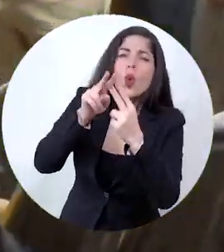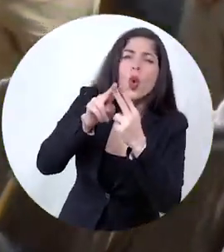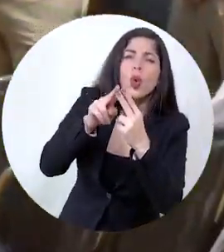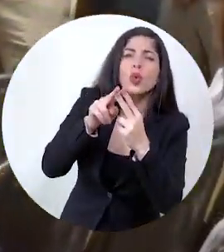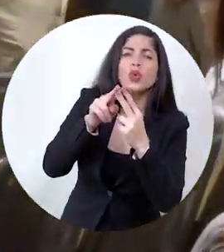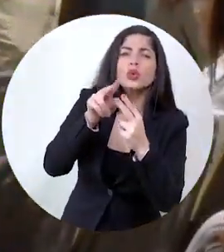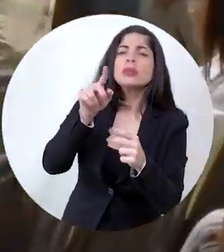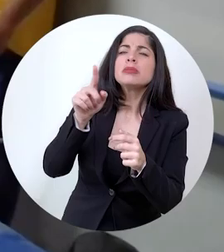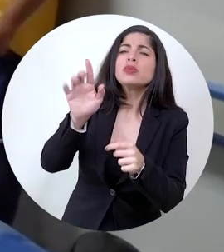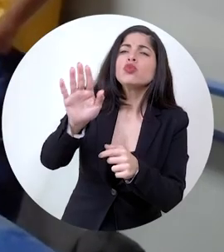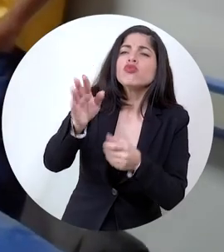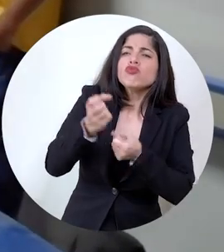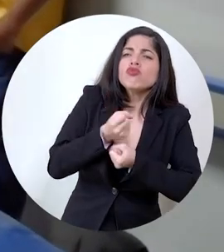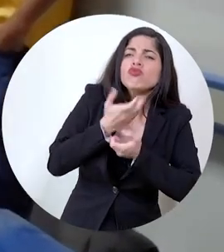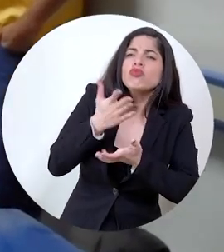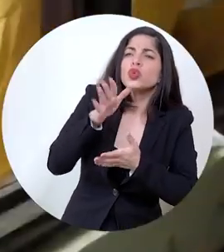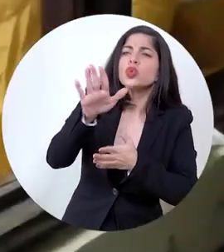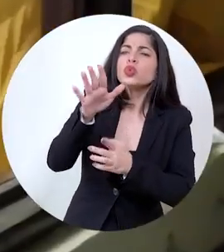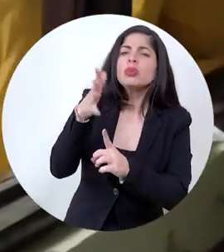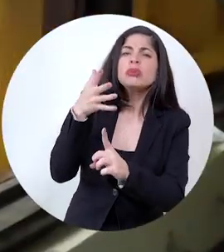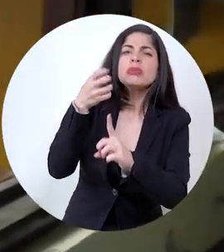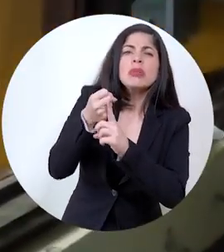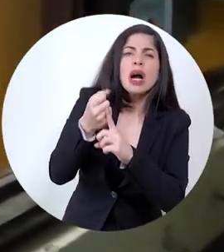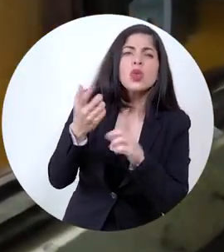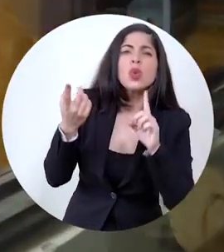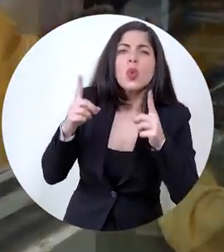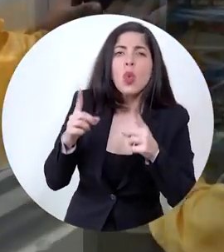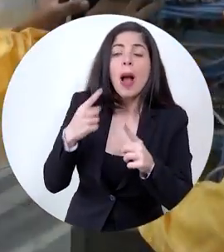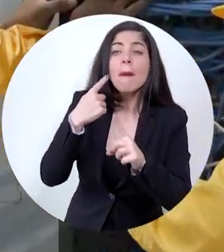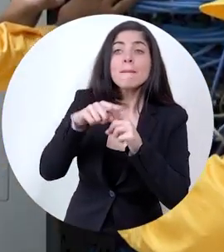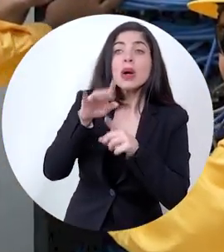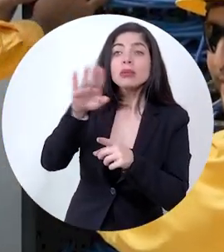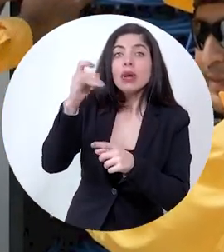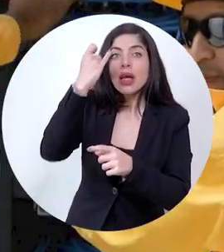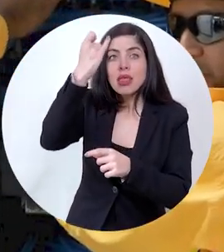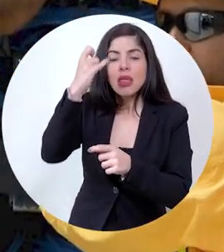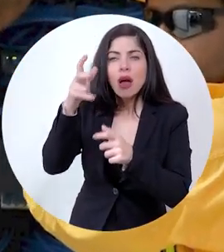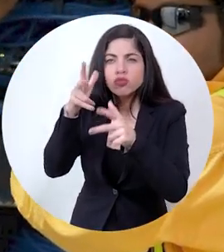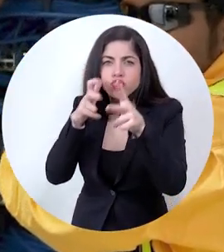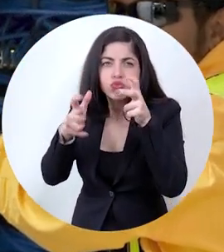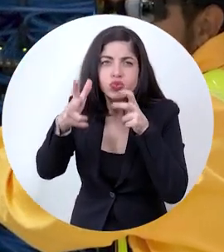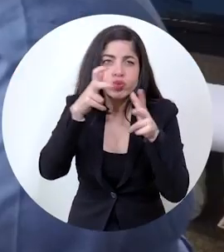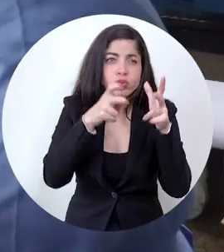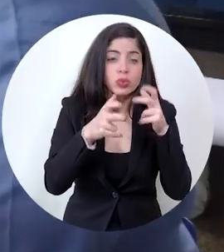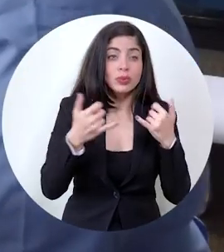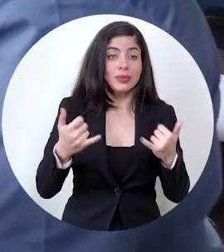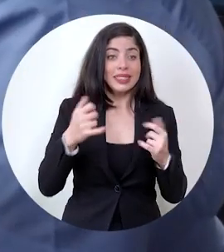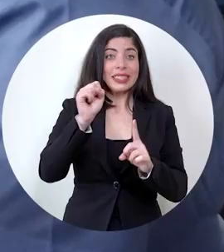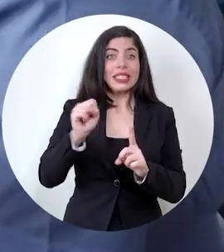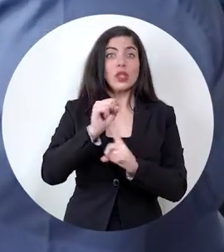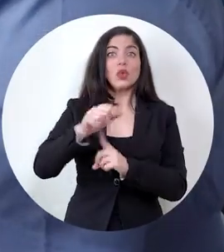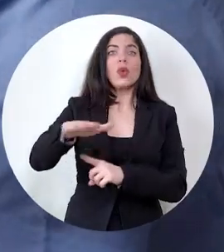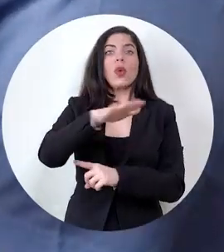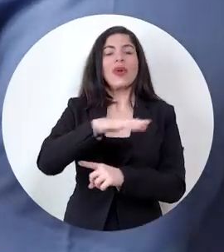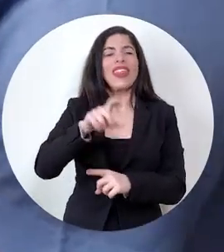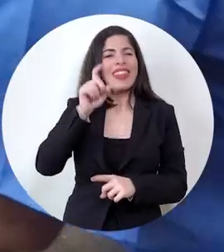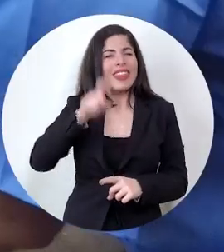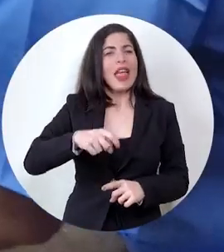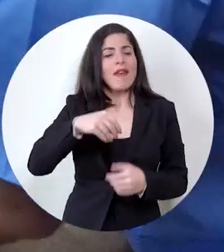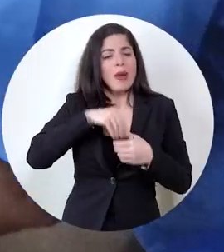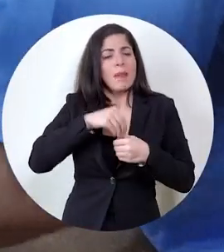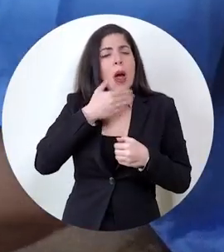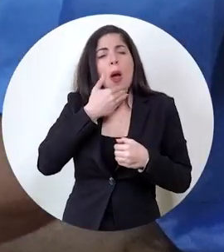conocer de primera mano su afectación y también sus ideas. Esta circunstancia